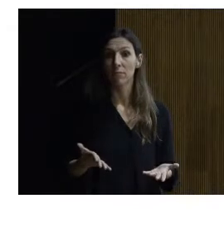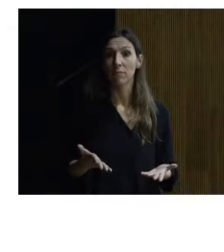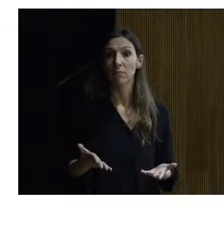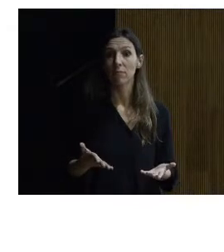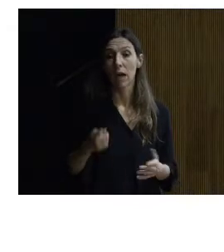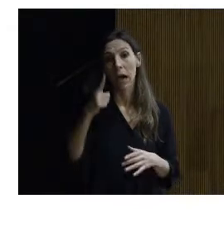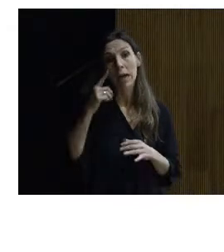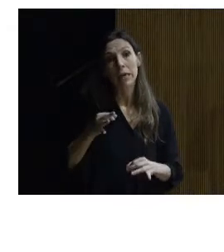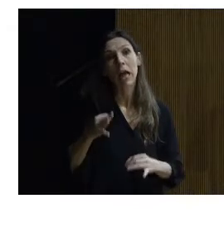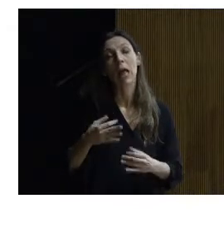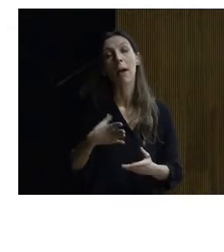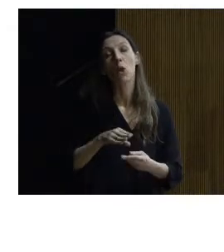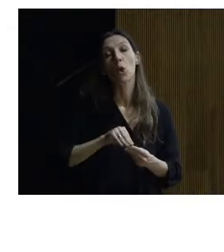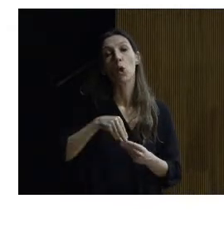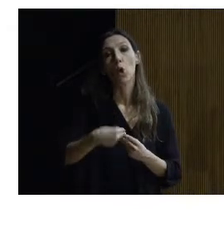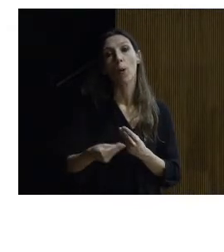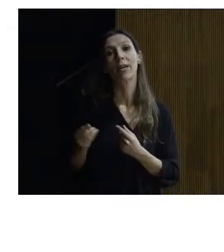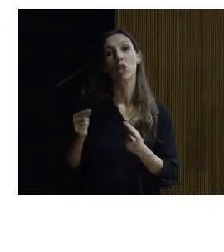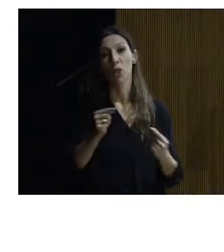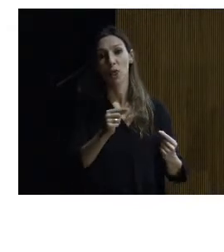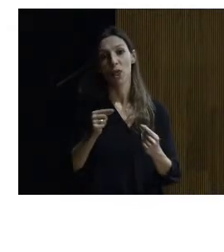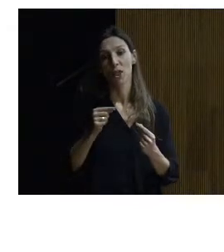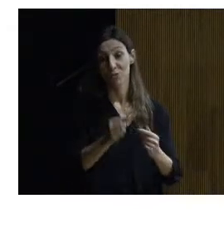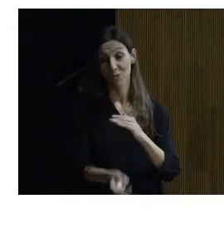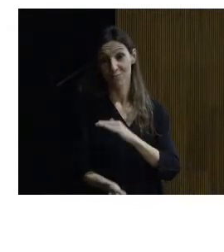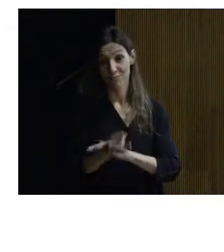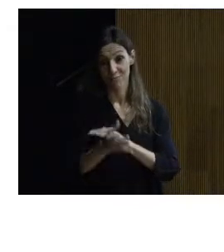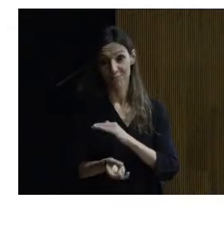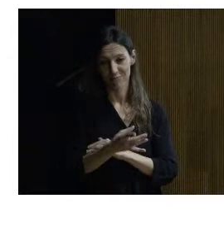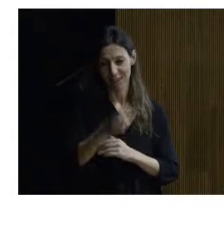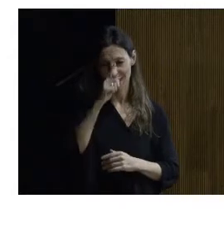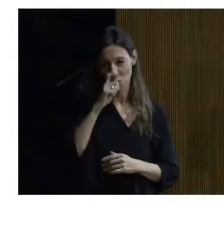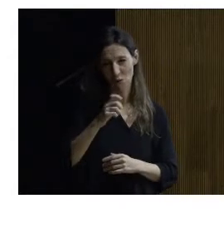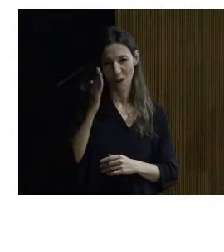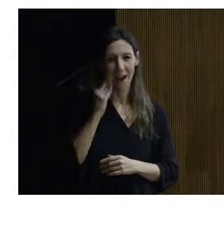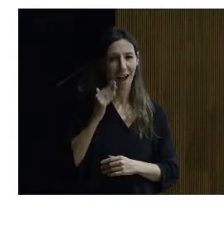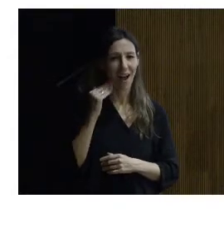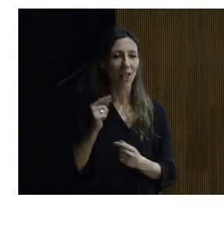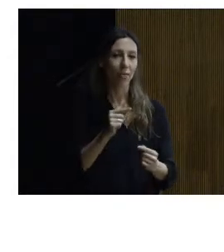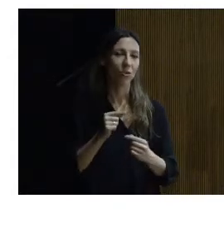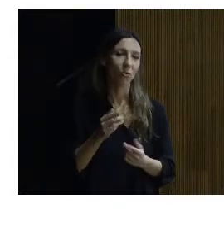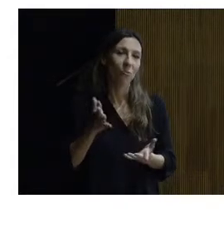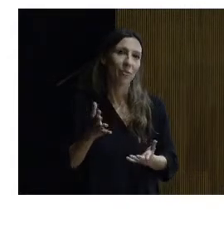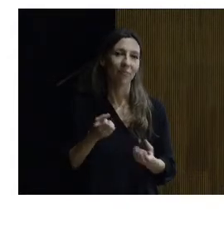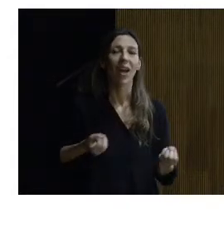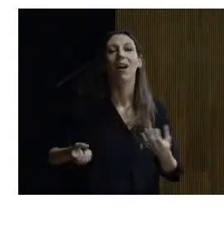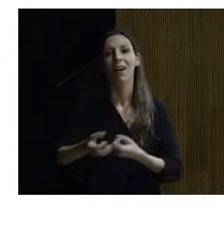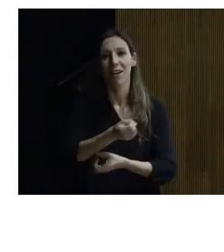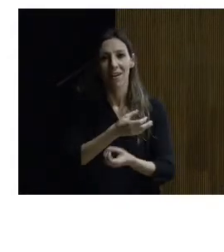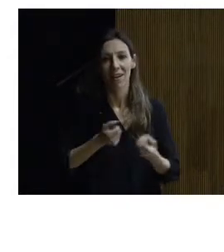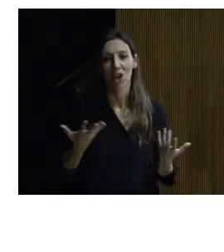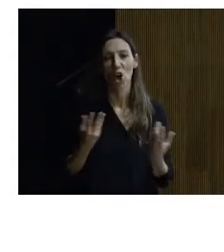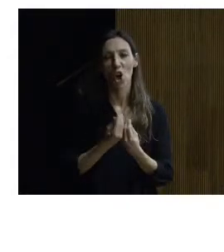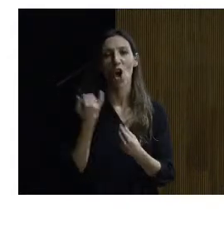de discusión y yo recuerdo con cariño las discusiones que teníamos las discusiones no el cambio de impresiones con el jefe de